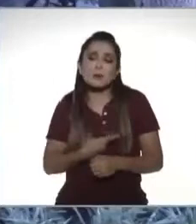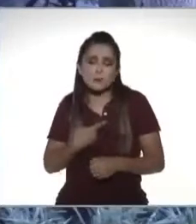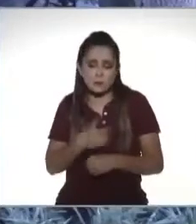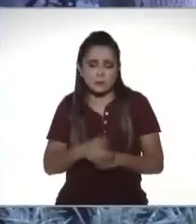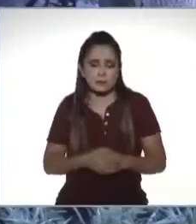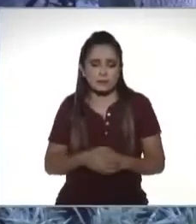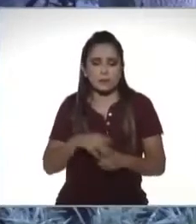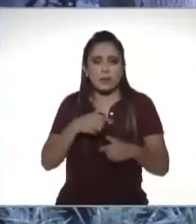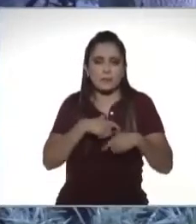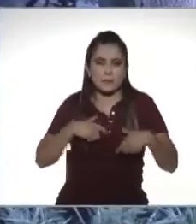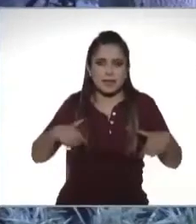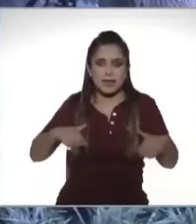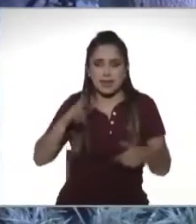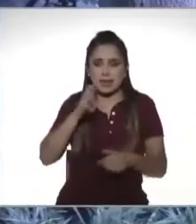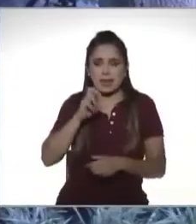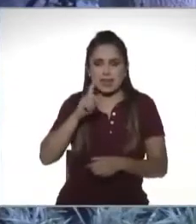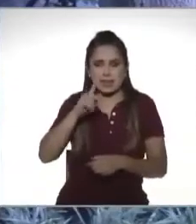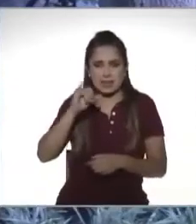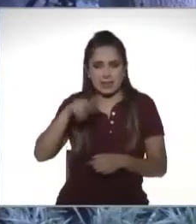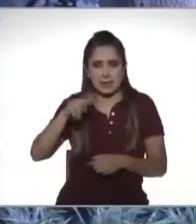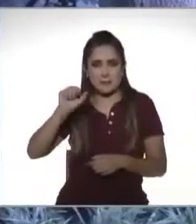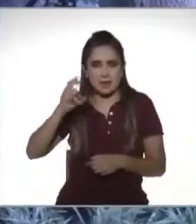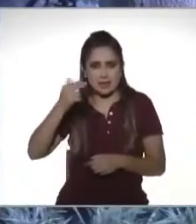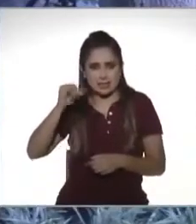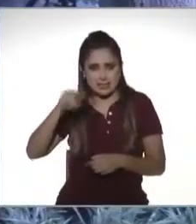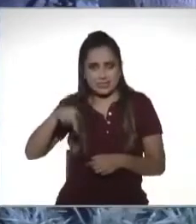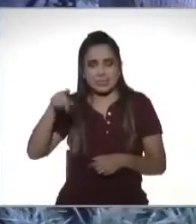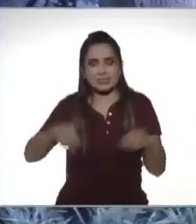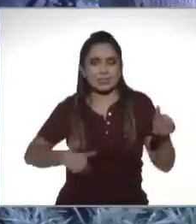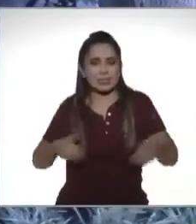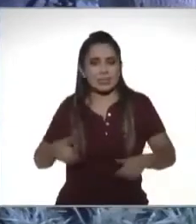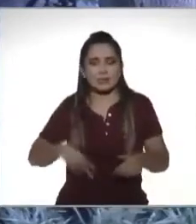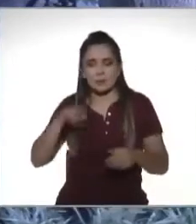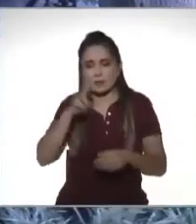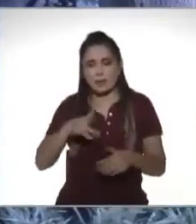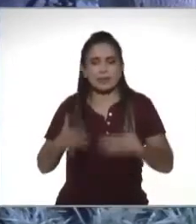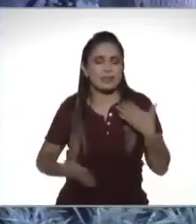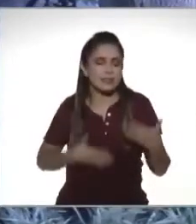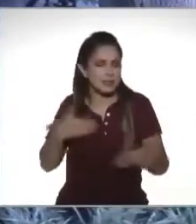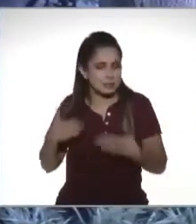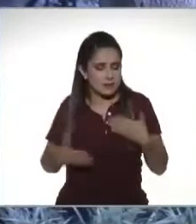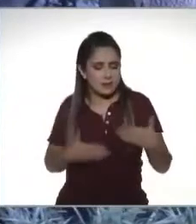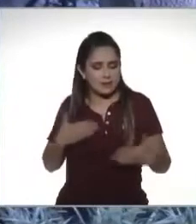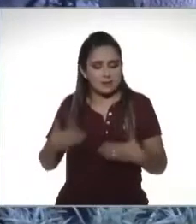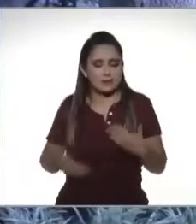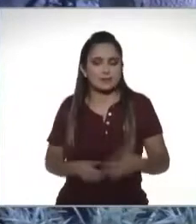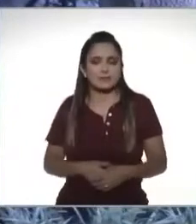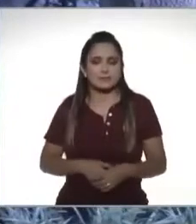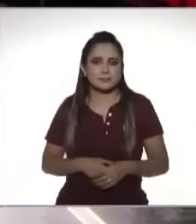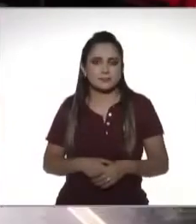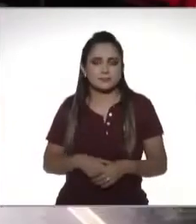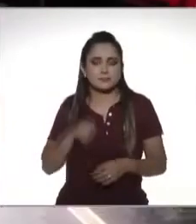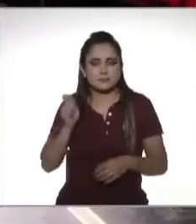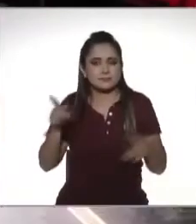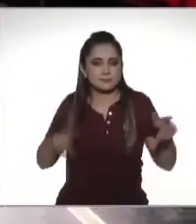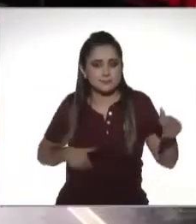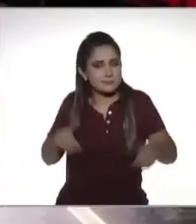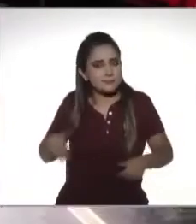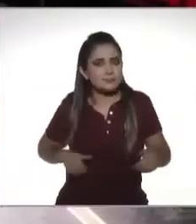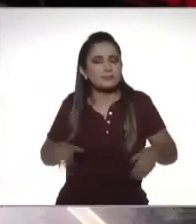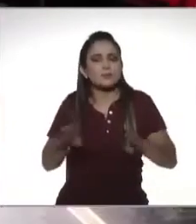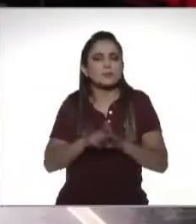es una obra muy divertida es una obra de teatro